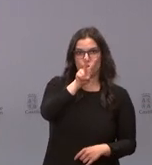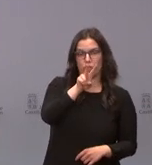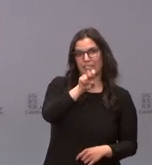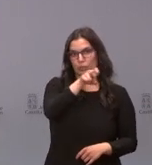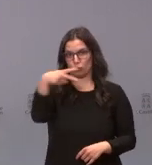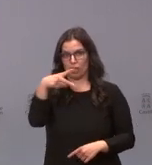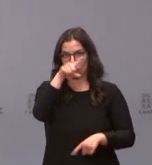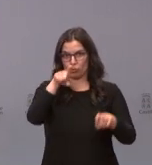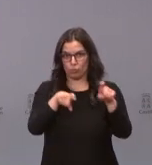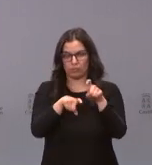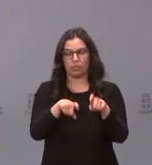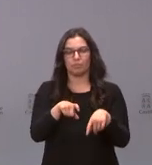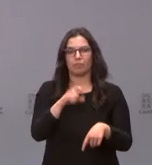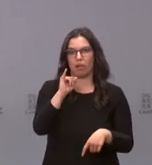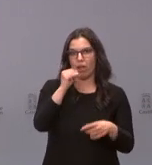aquí.